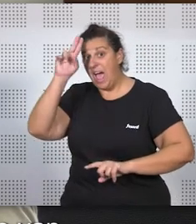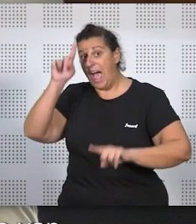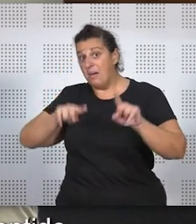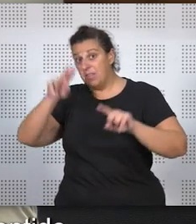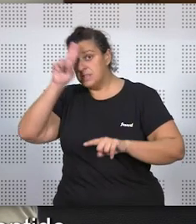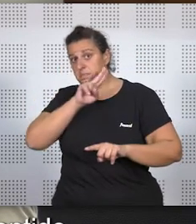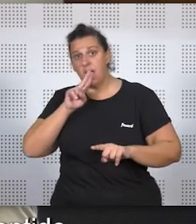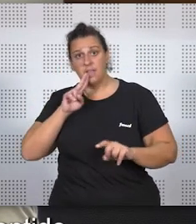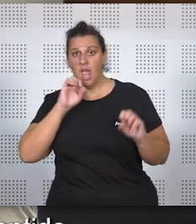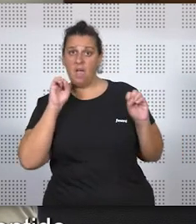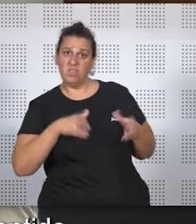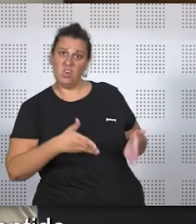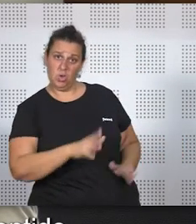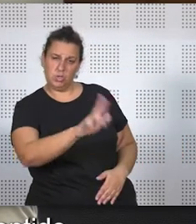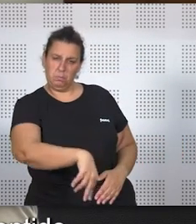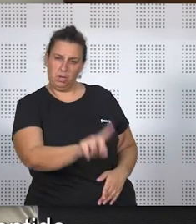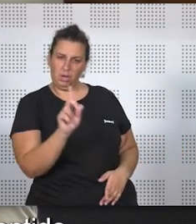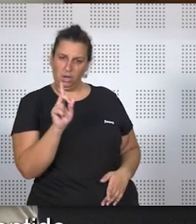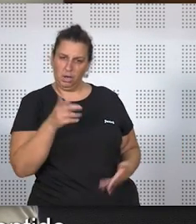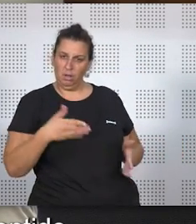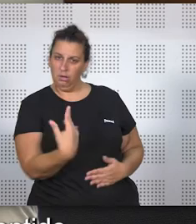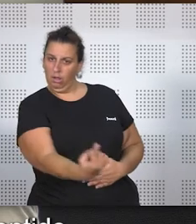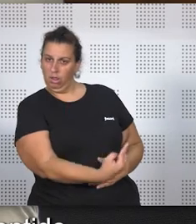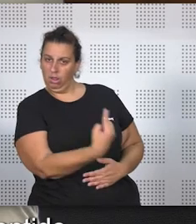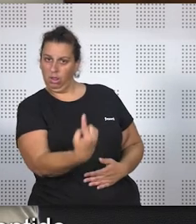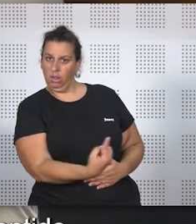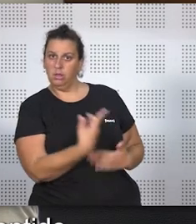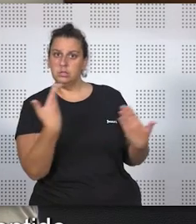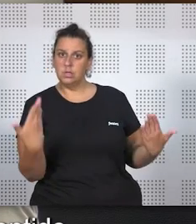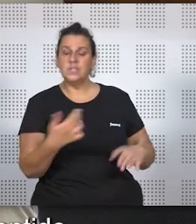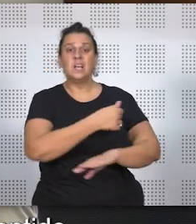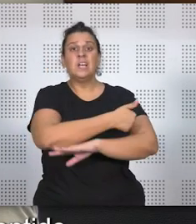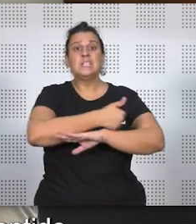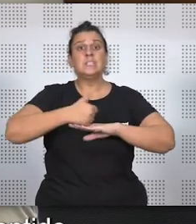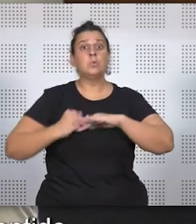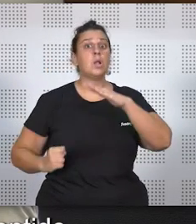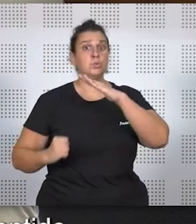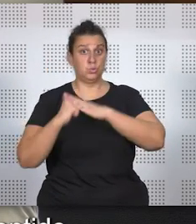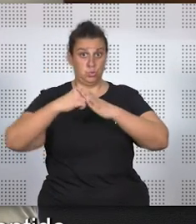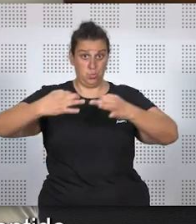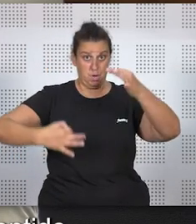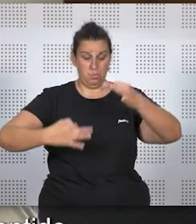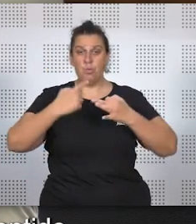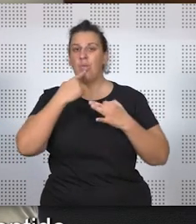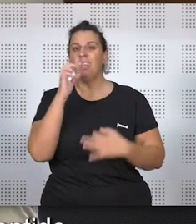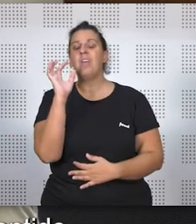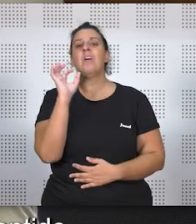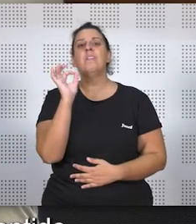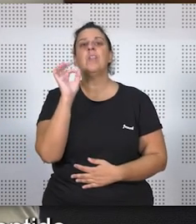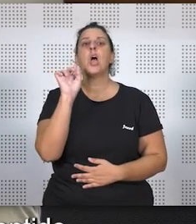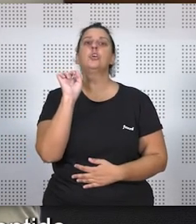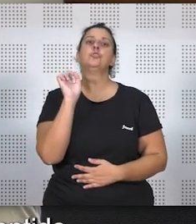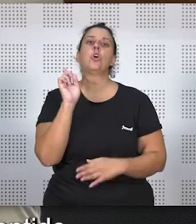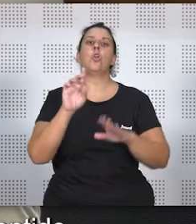desamparados. Entonces, el Tribunal Supremo sí que ha precisado, en el sentido de que no basta simplemente la